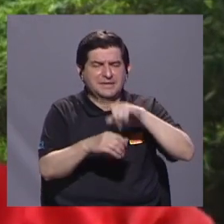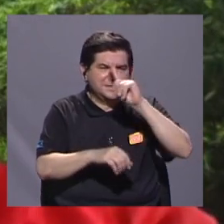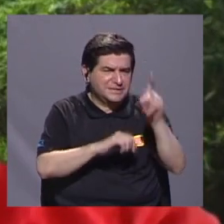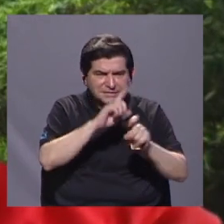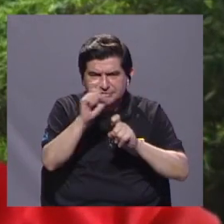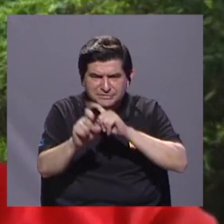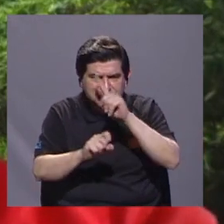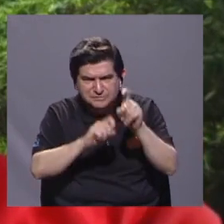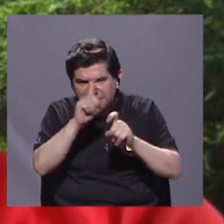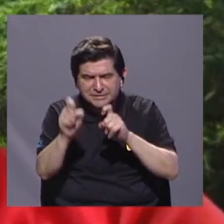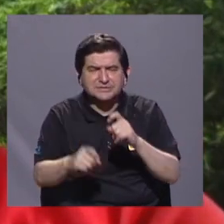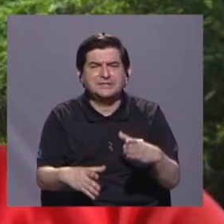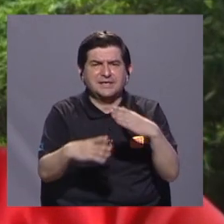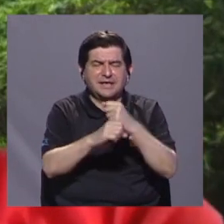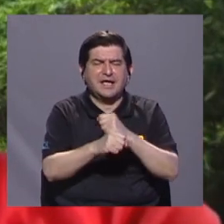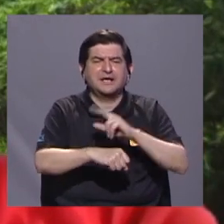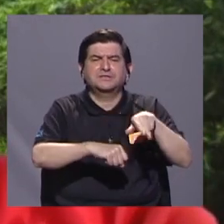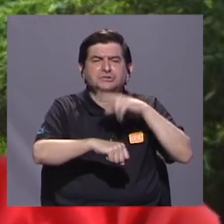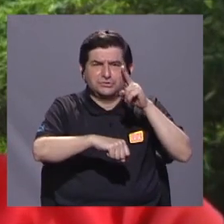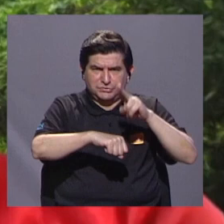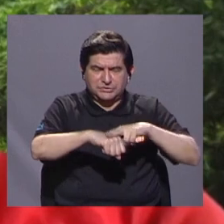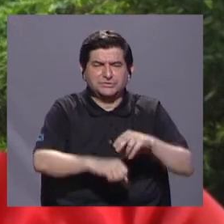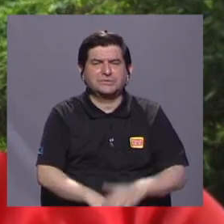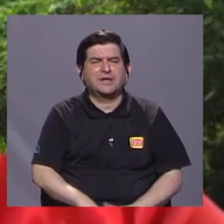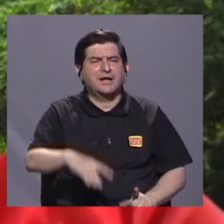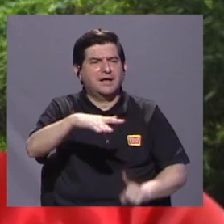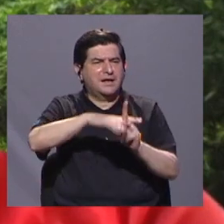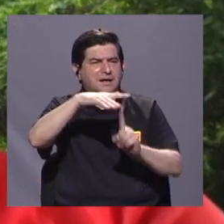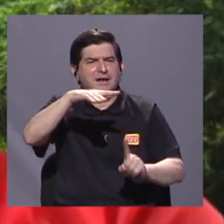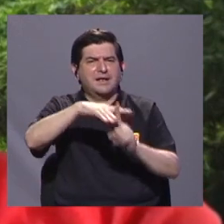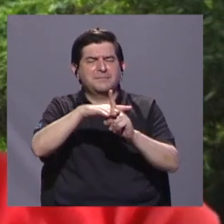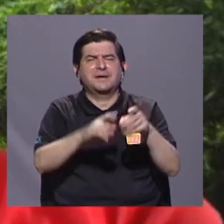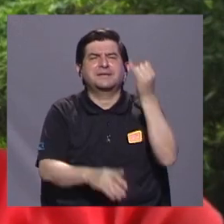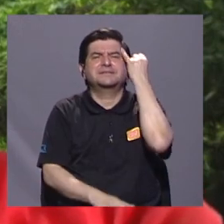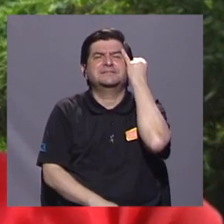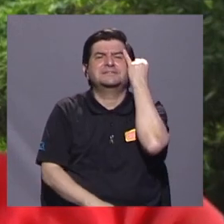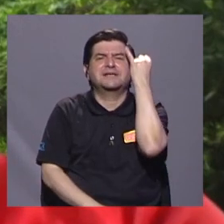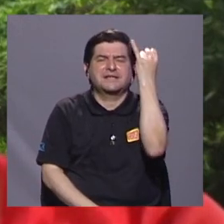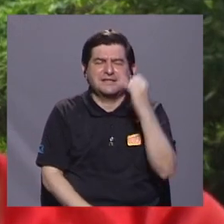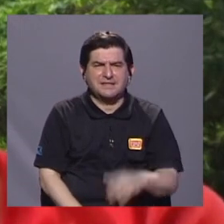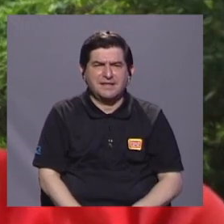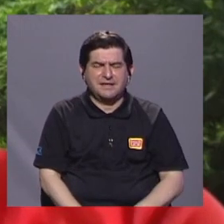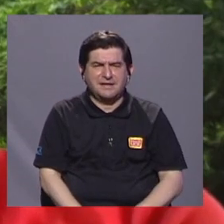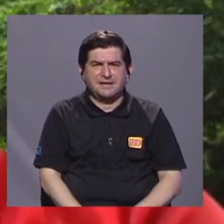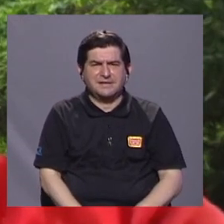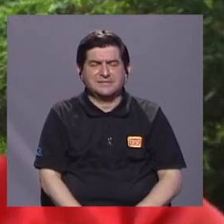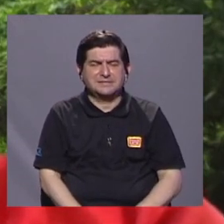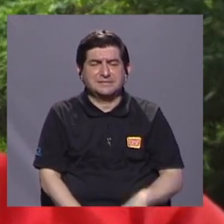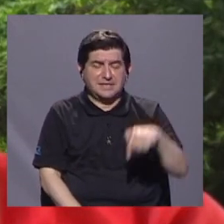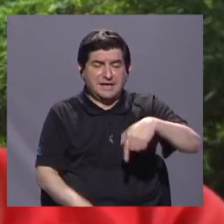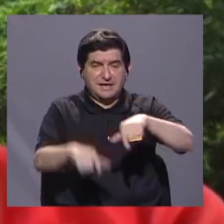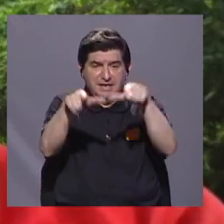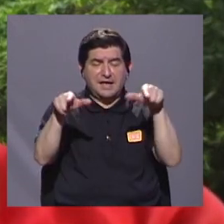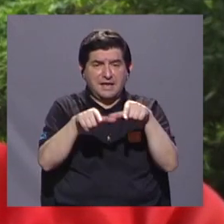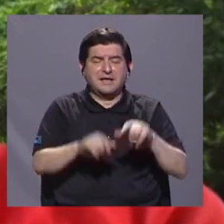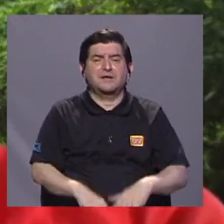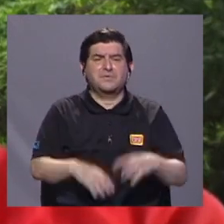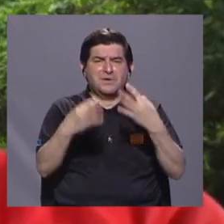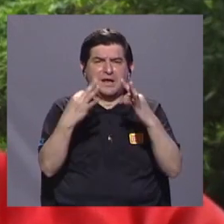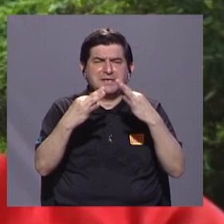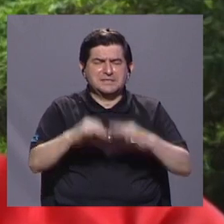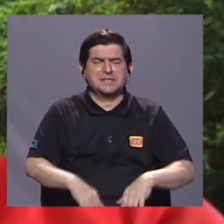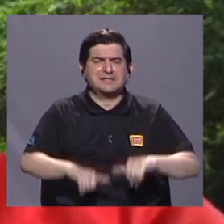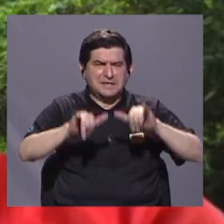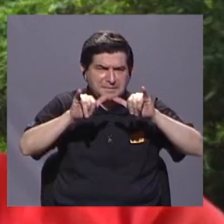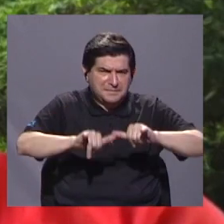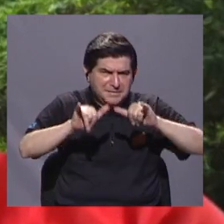que se hizo a nivel nacional, surgieron algunas iniciativas también de conservación a nivel local. Entonces, por ejemplo, te podemos